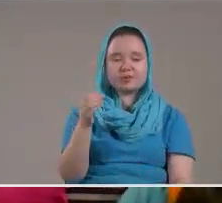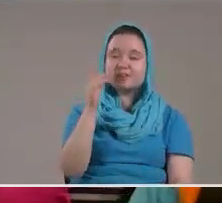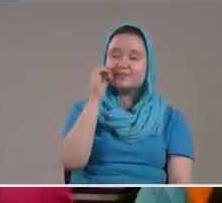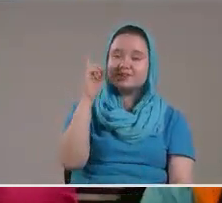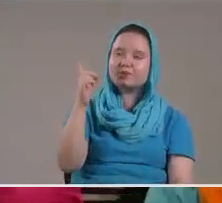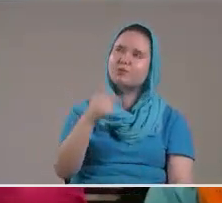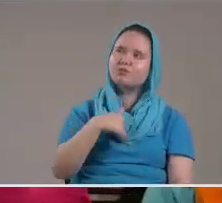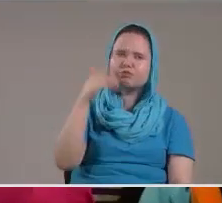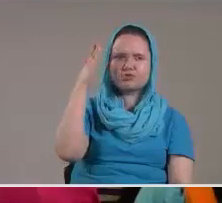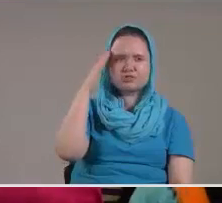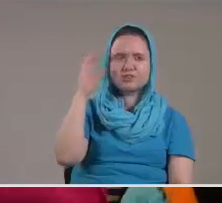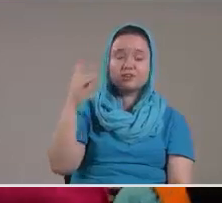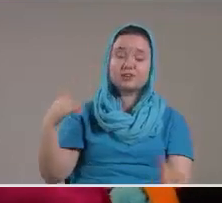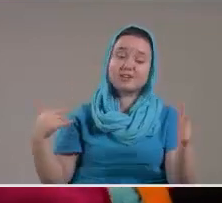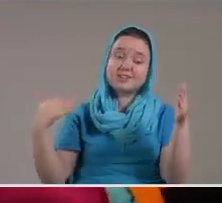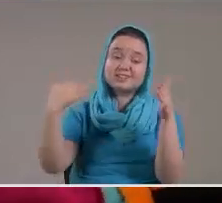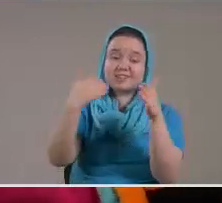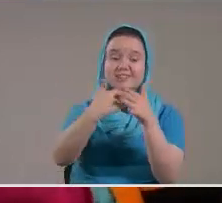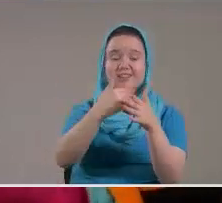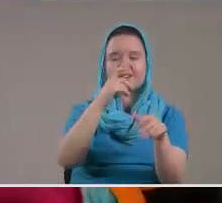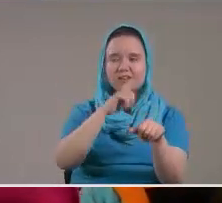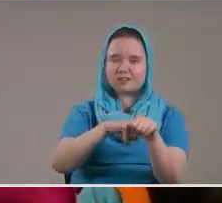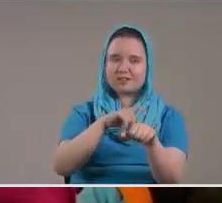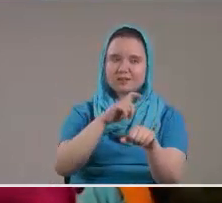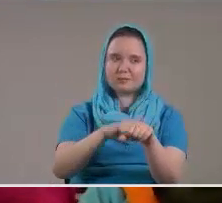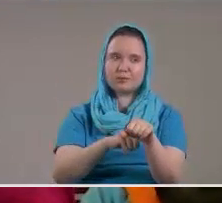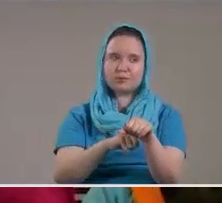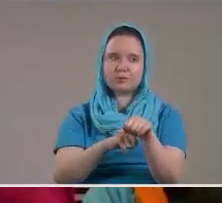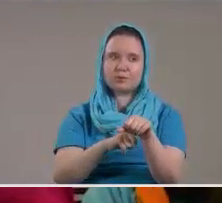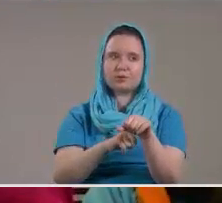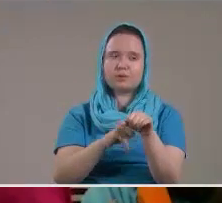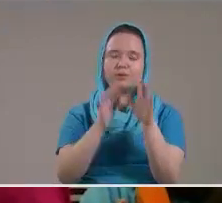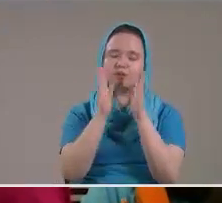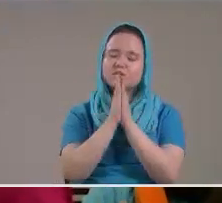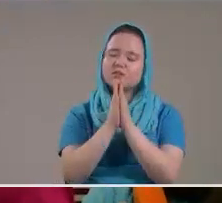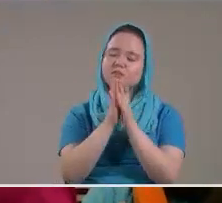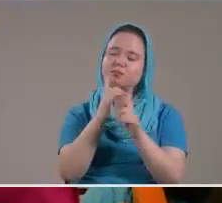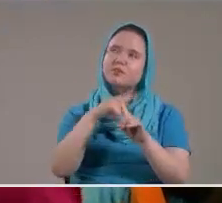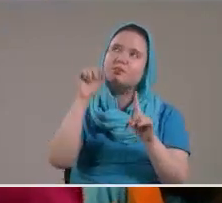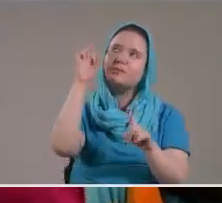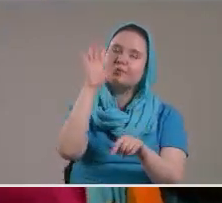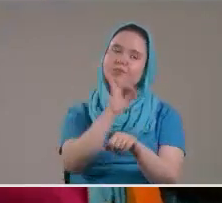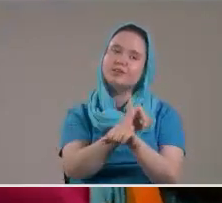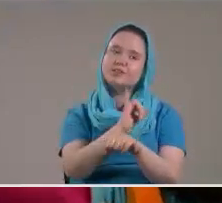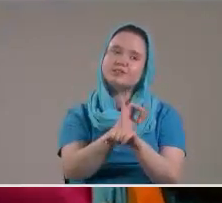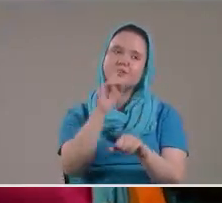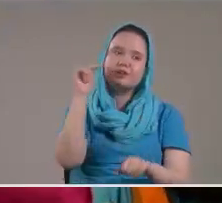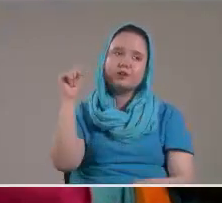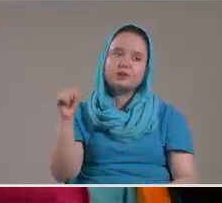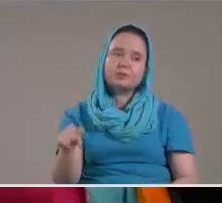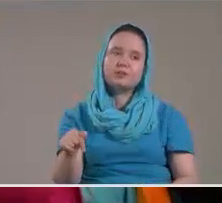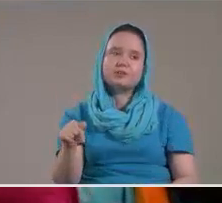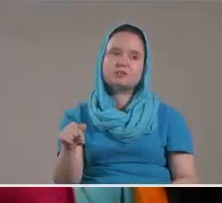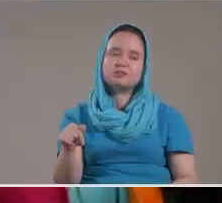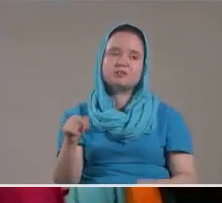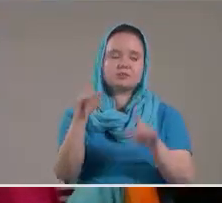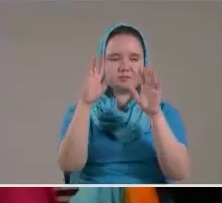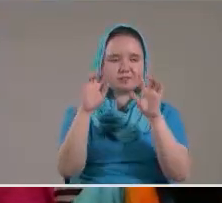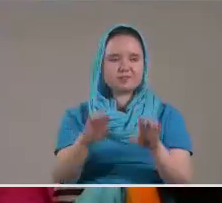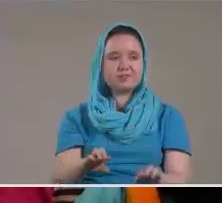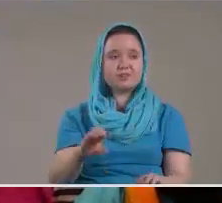Sé que Se aproxima El tiempo Te pido Por tu iglesia Por estos Que me han Tocado